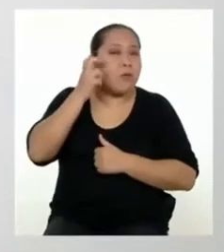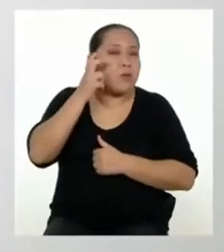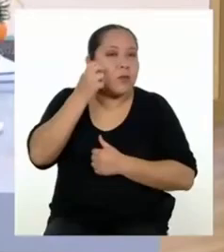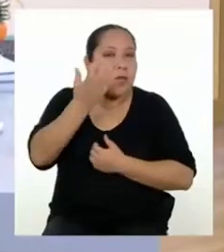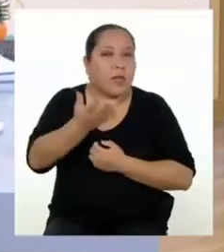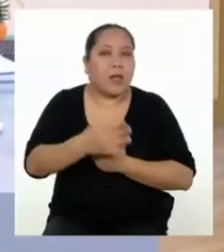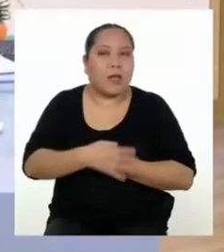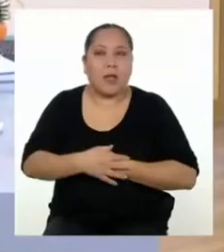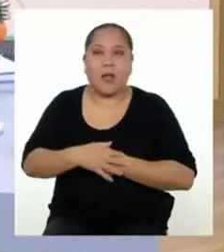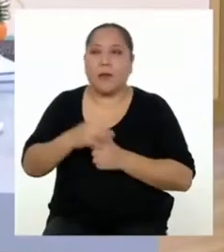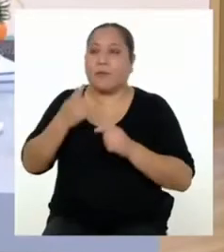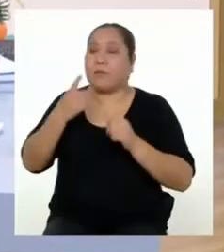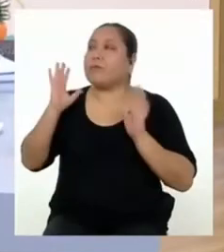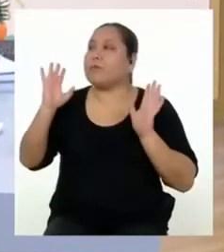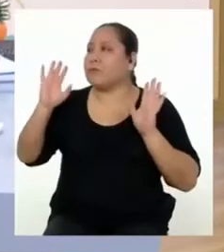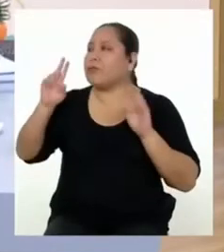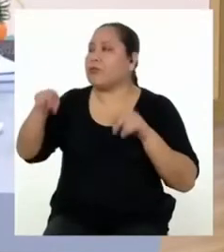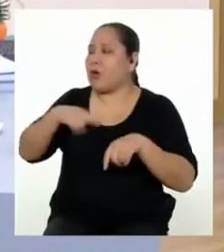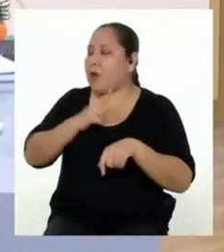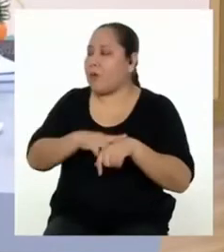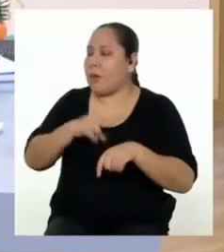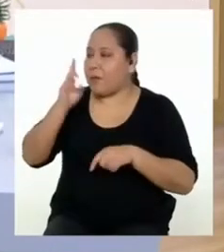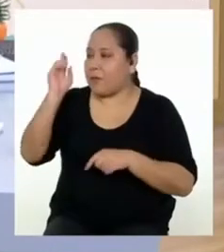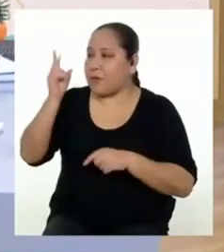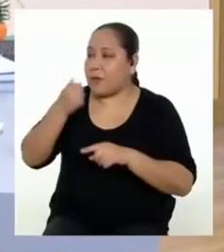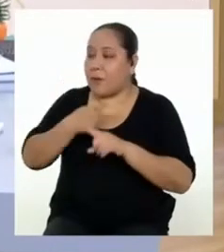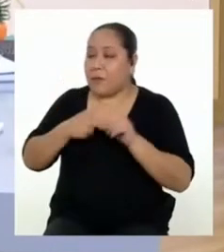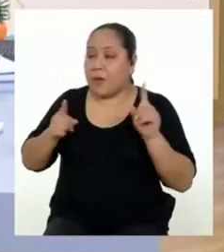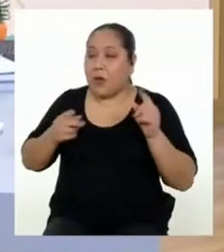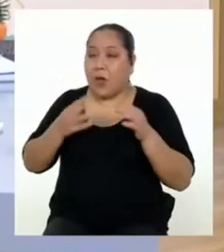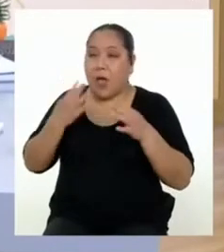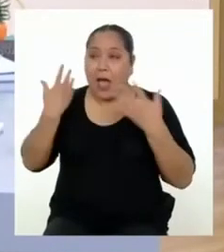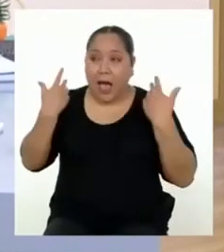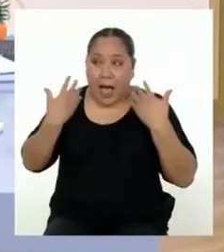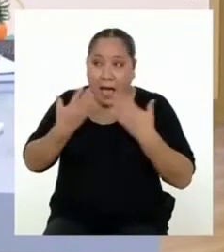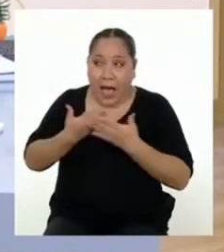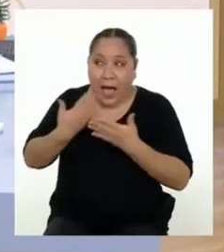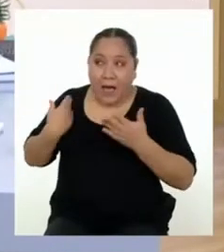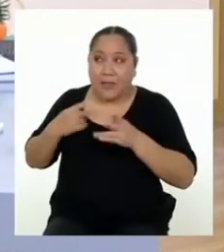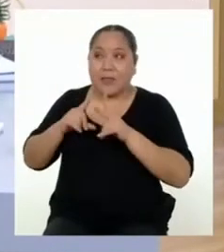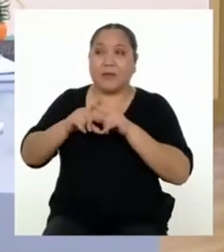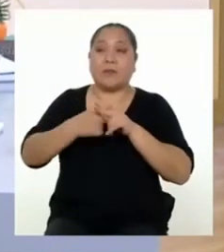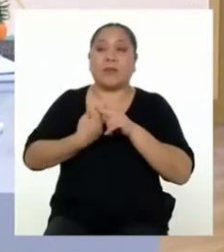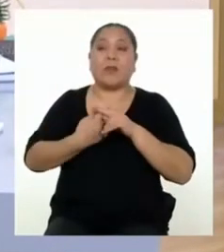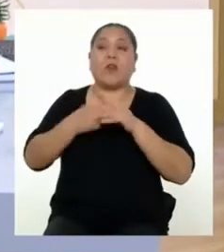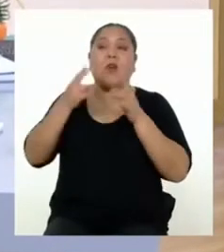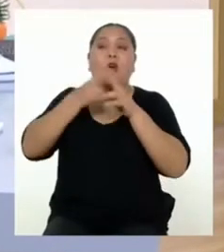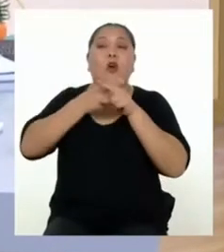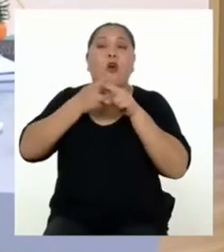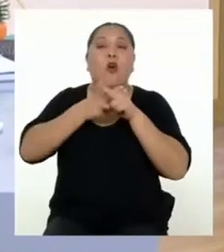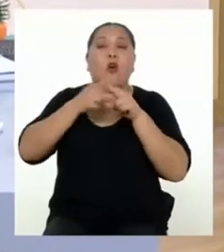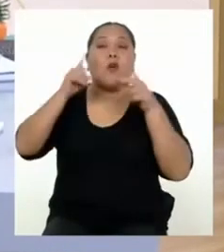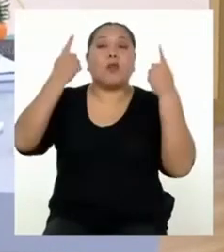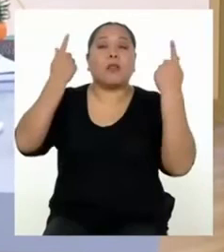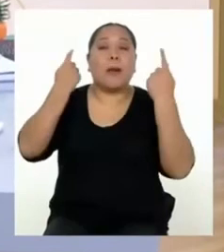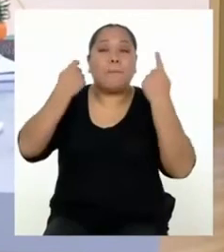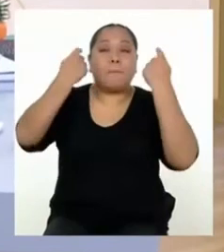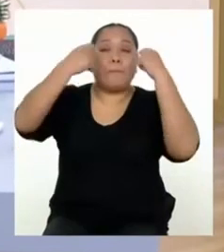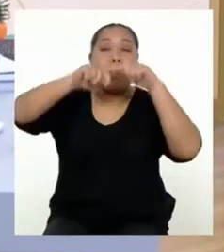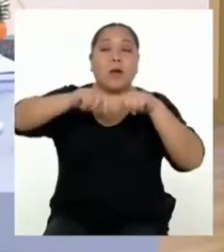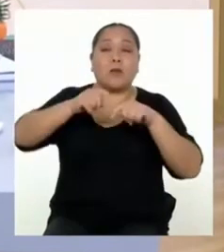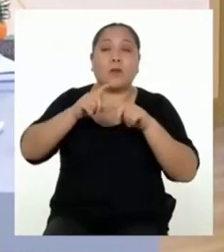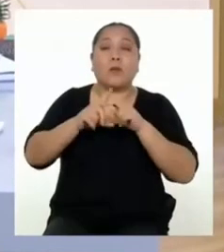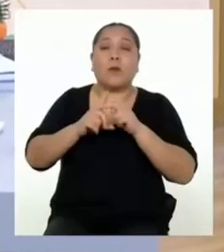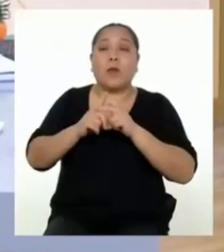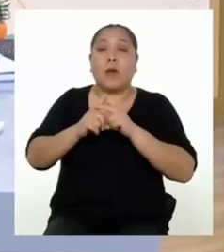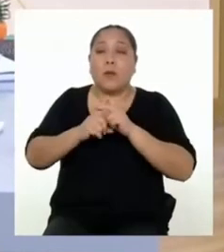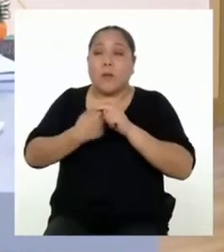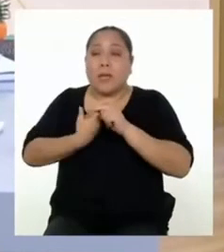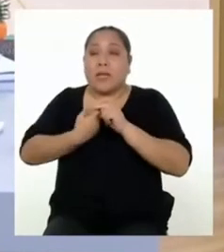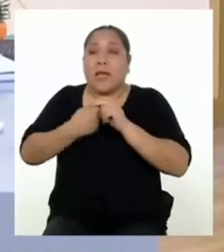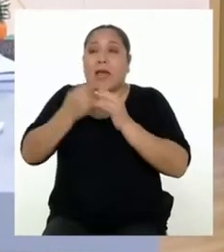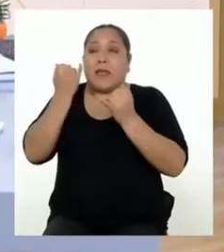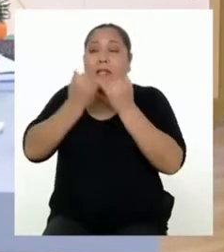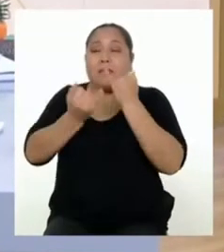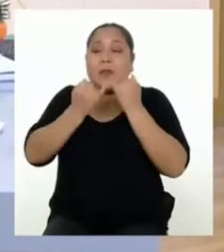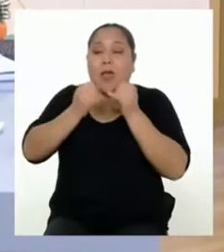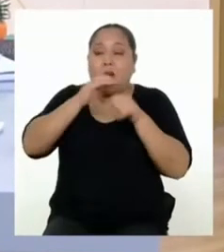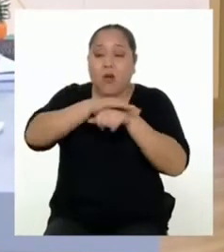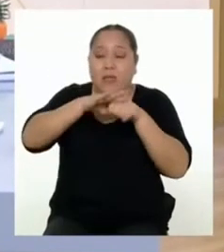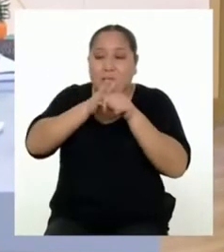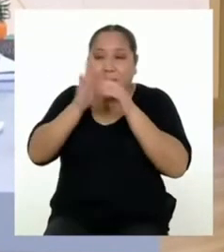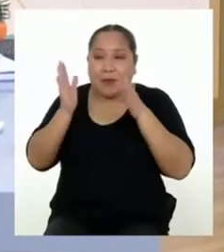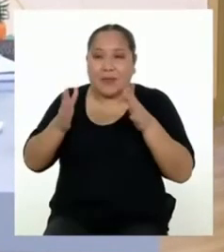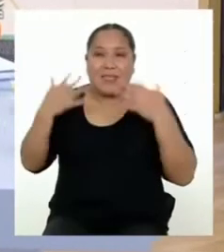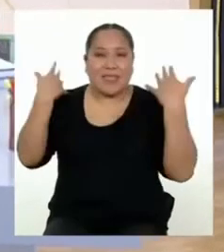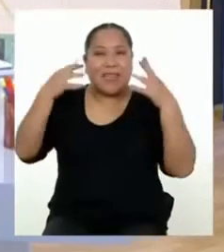oírlas, Yanira. No hay problema, profesora. Pero antes de empezar, hagamos una pequeña pausa para poder terminar con nuestra planificación.